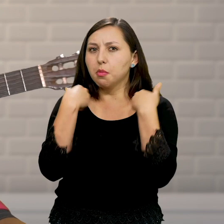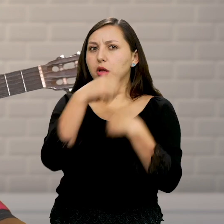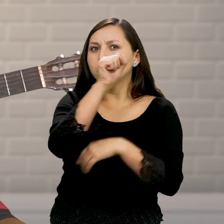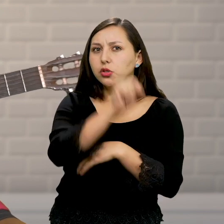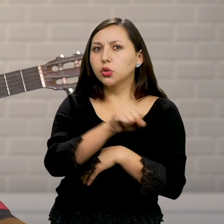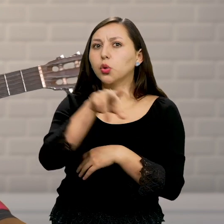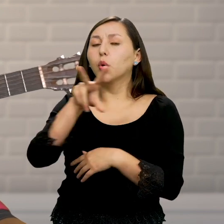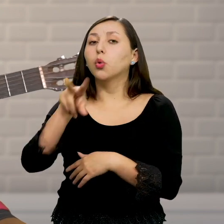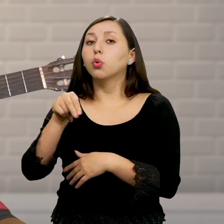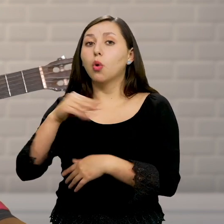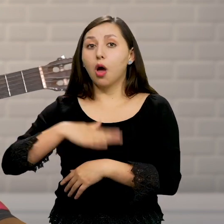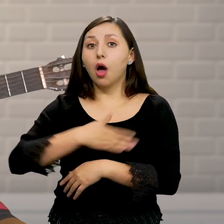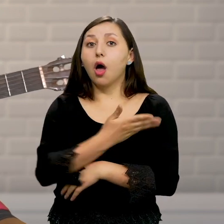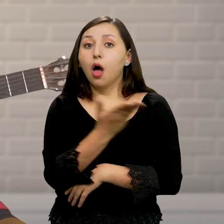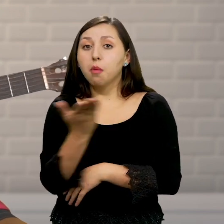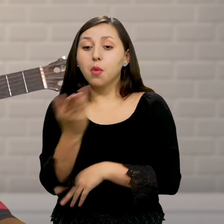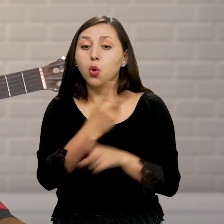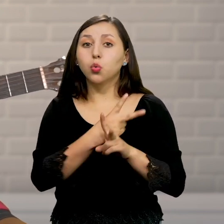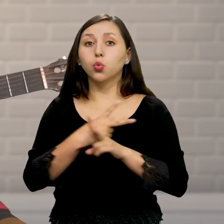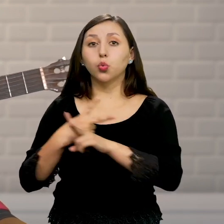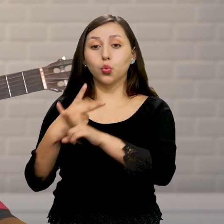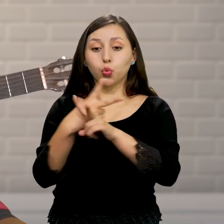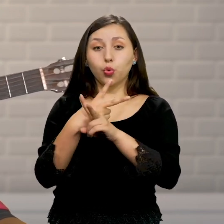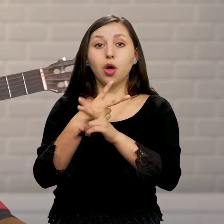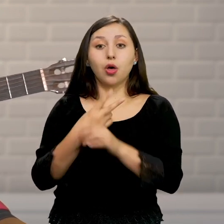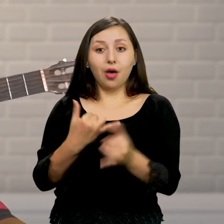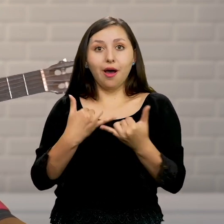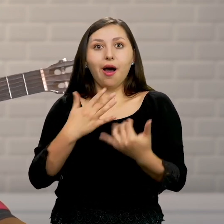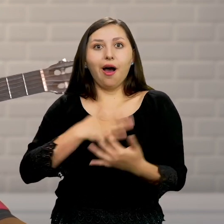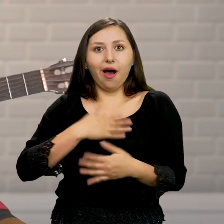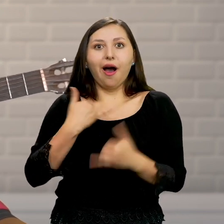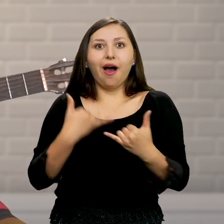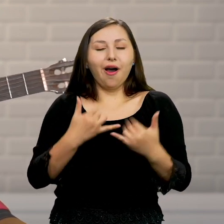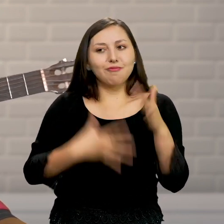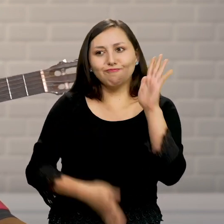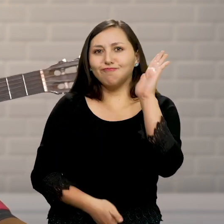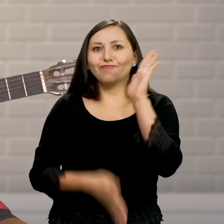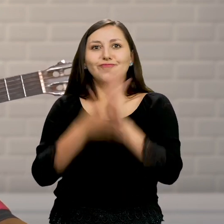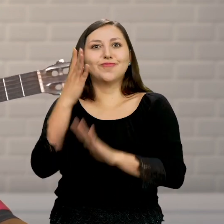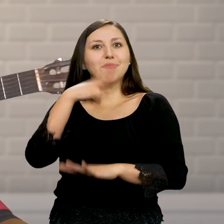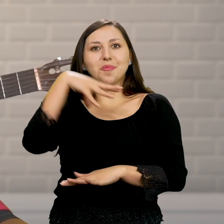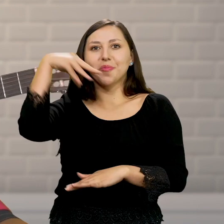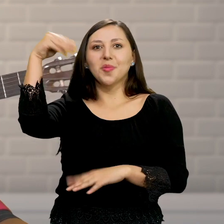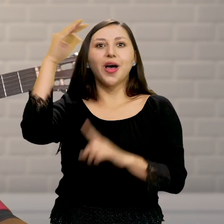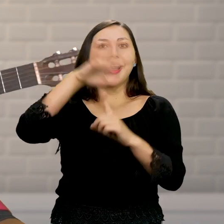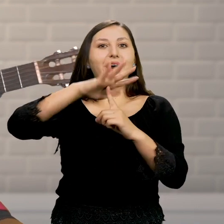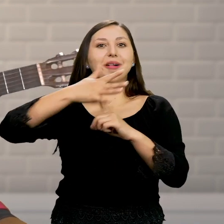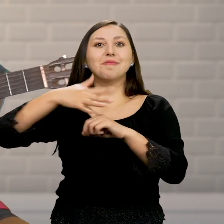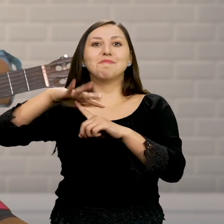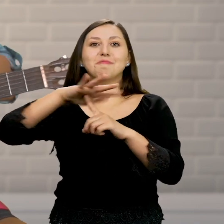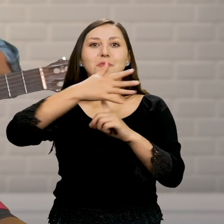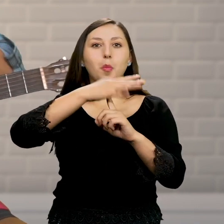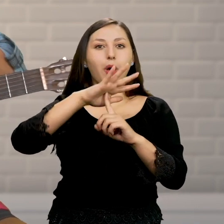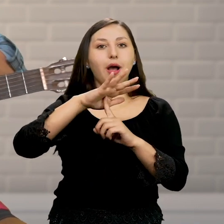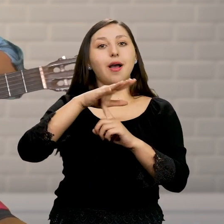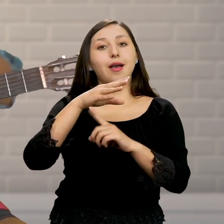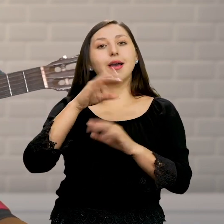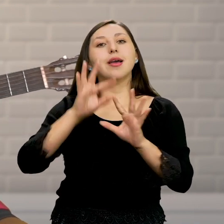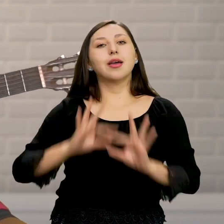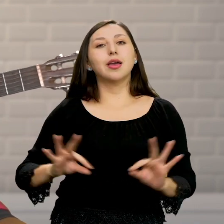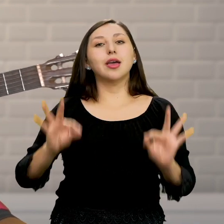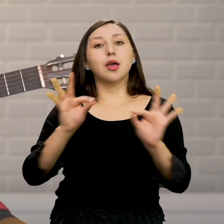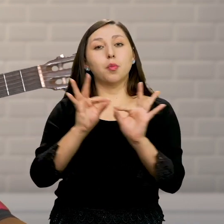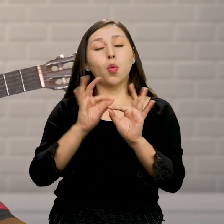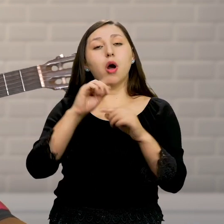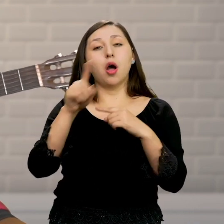¿Cómo la tratas? ¡Yo me voy a pasear con Rex! ¡Sí! ¡Es hora de su paseo! Y yo siempre llevo, por